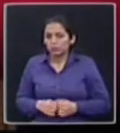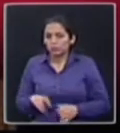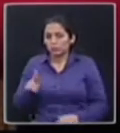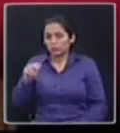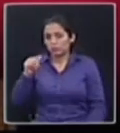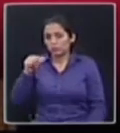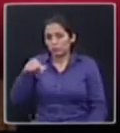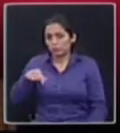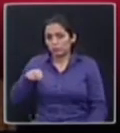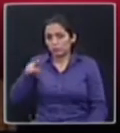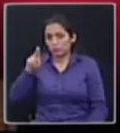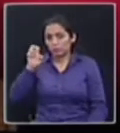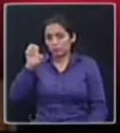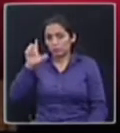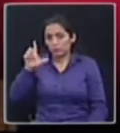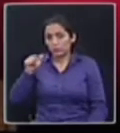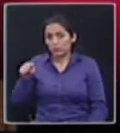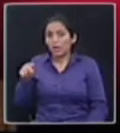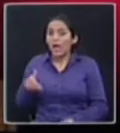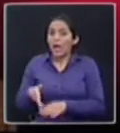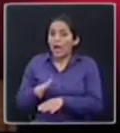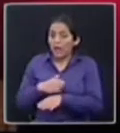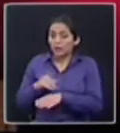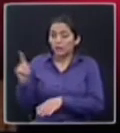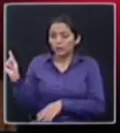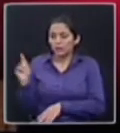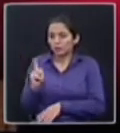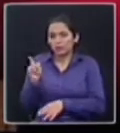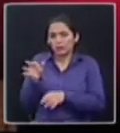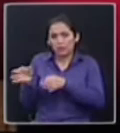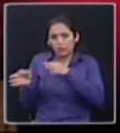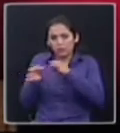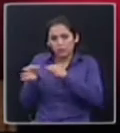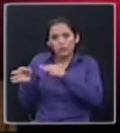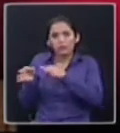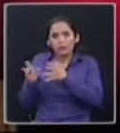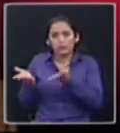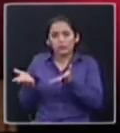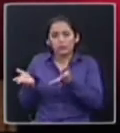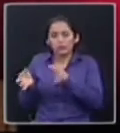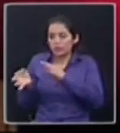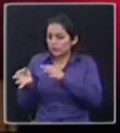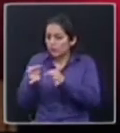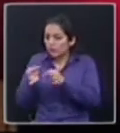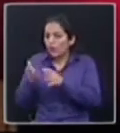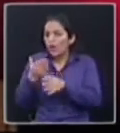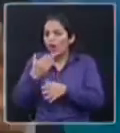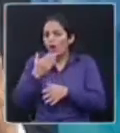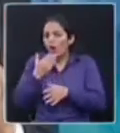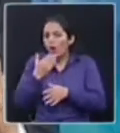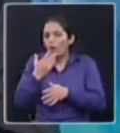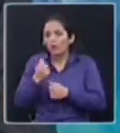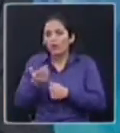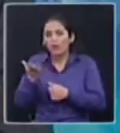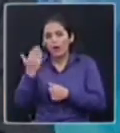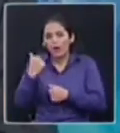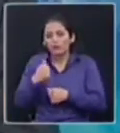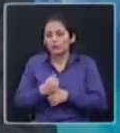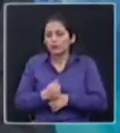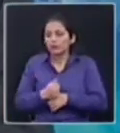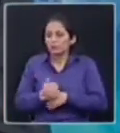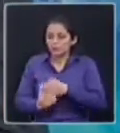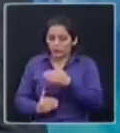compareció ante la Comisión de Fiscalización y Control Político y ella explicó cómo fue todo el proceso de designación. ¿Usted